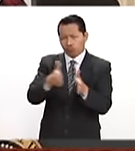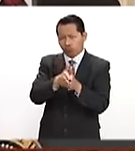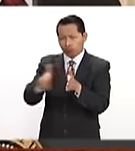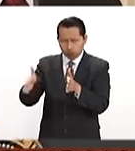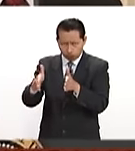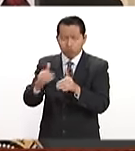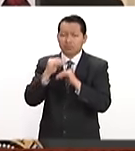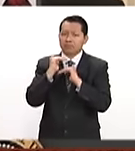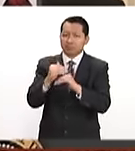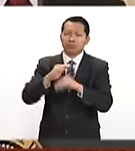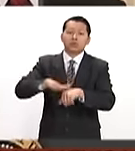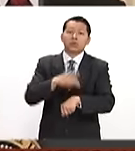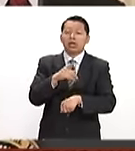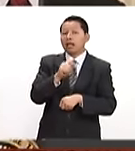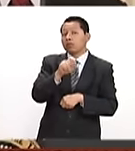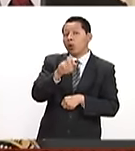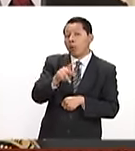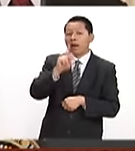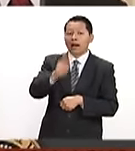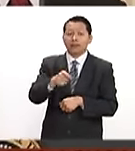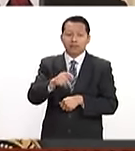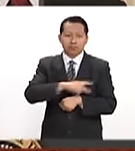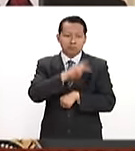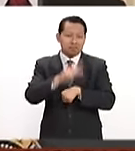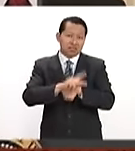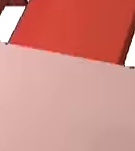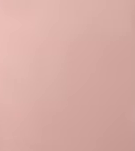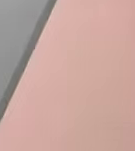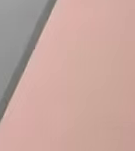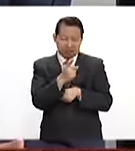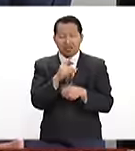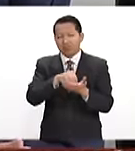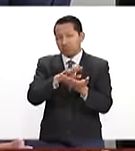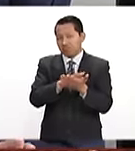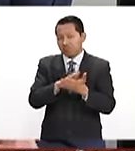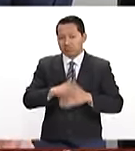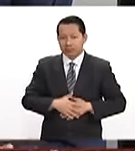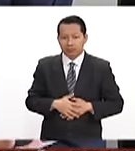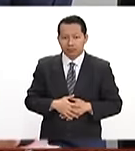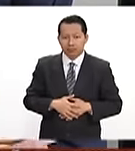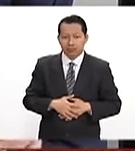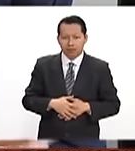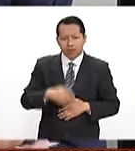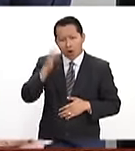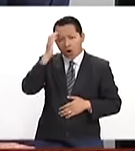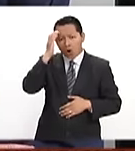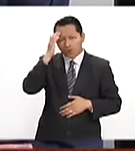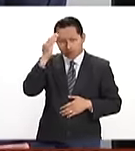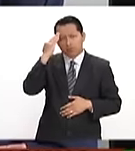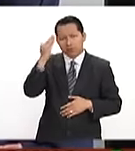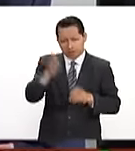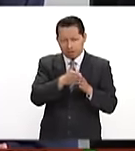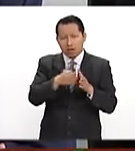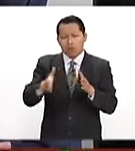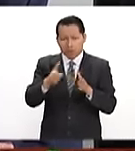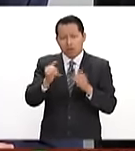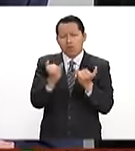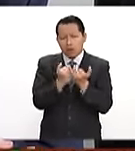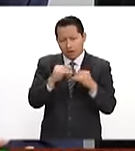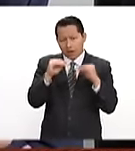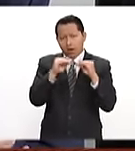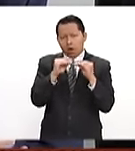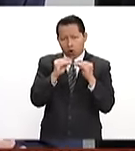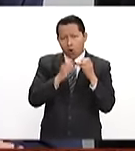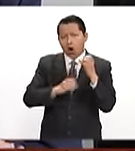que será su país el que marque la pauta. Conocemos los tiempos, conocemos la mecánica de una negociación